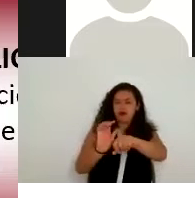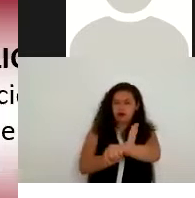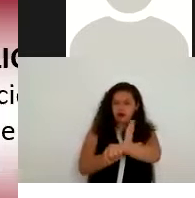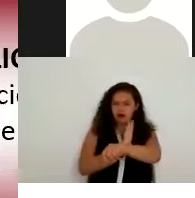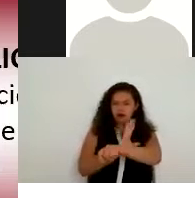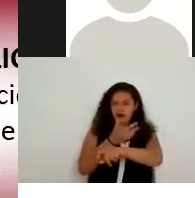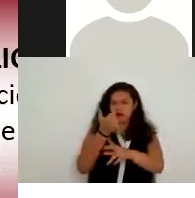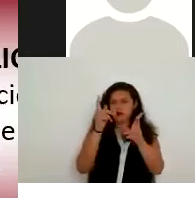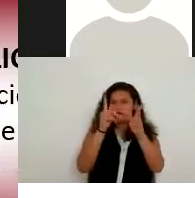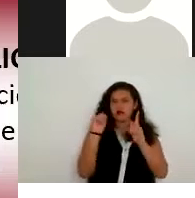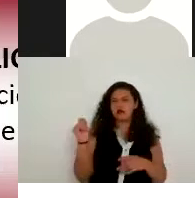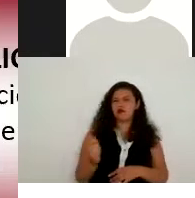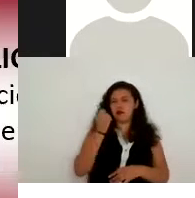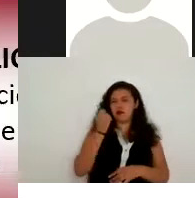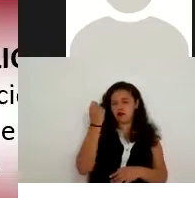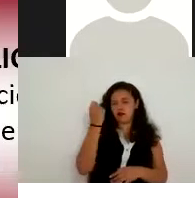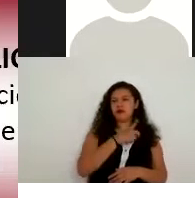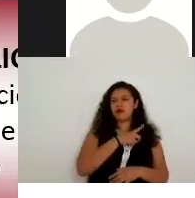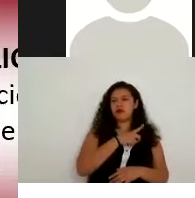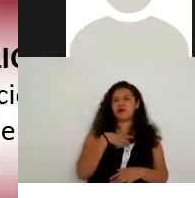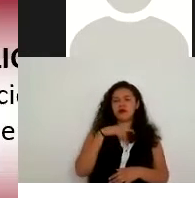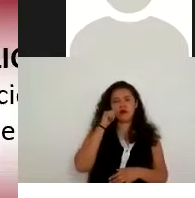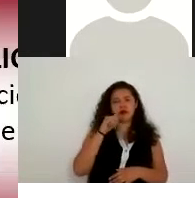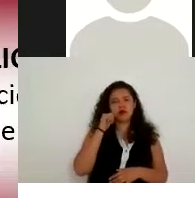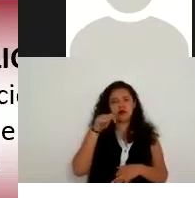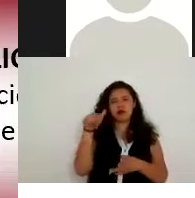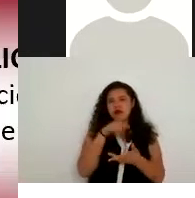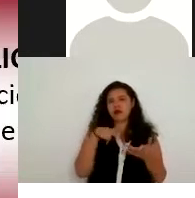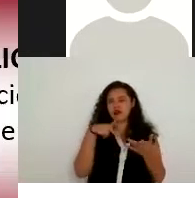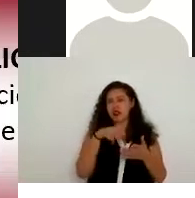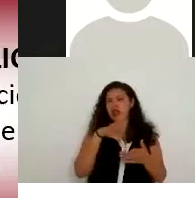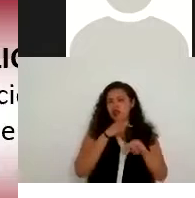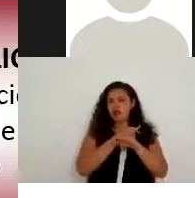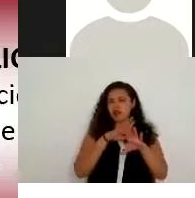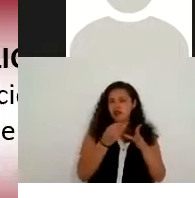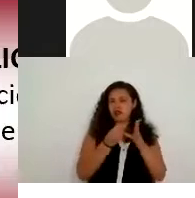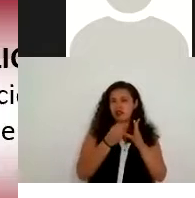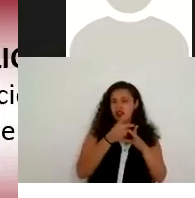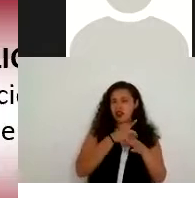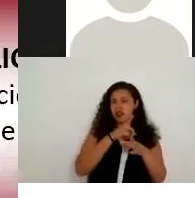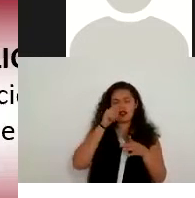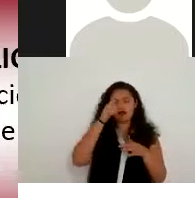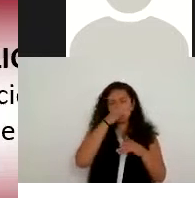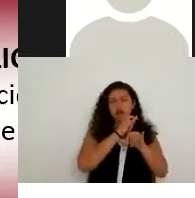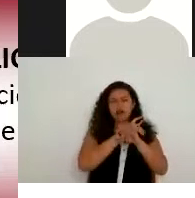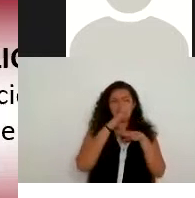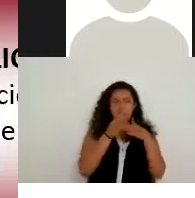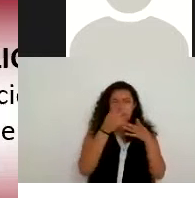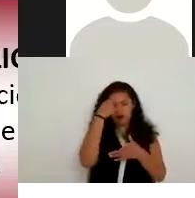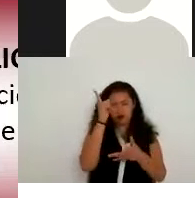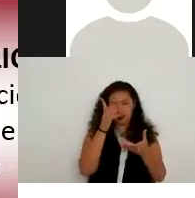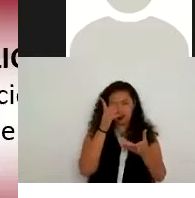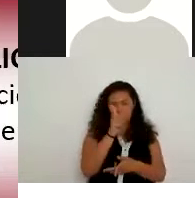siempre que el sitio donde se encuentran los datos personales esté concebido para facilitar información al público cuando